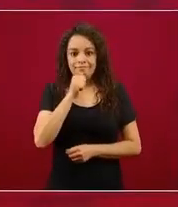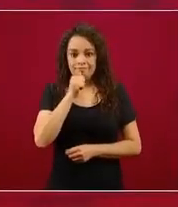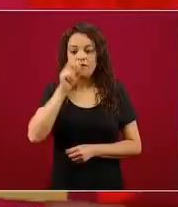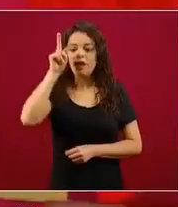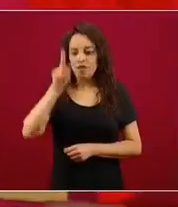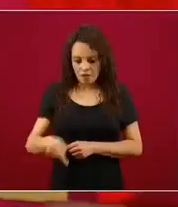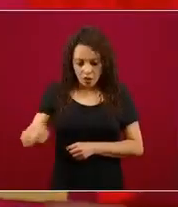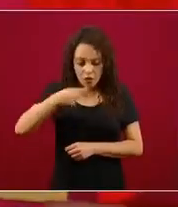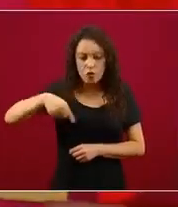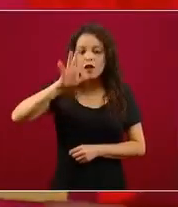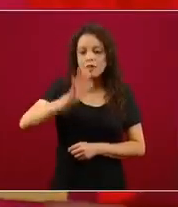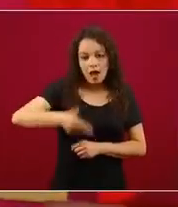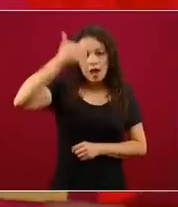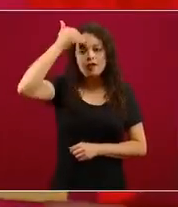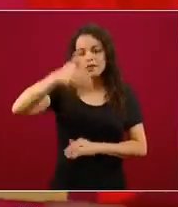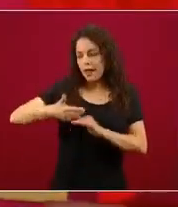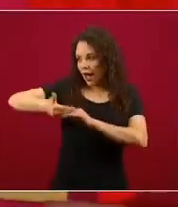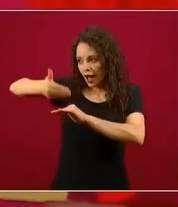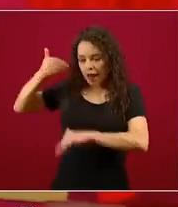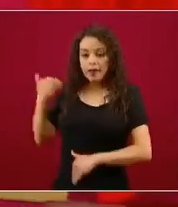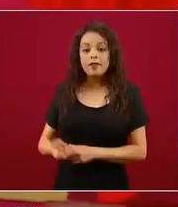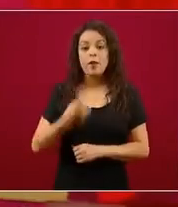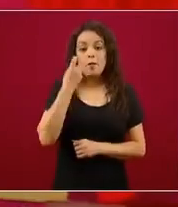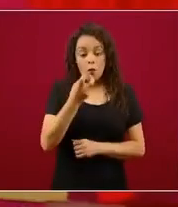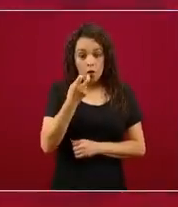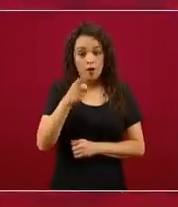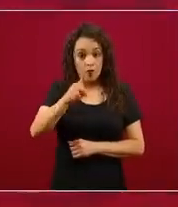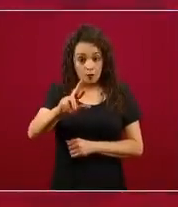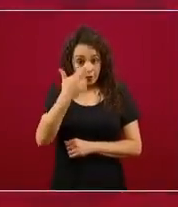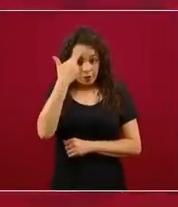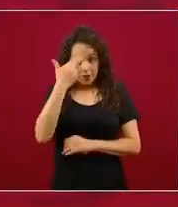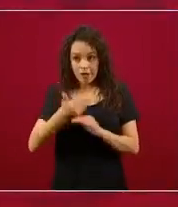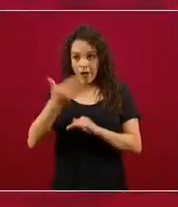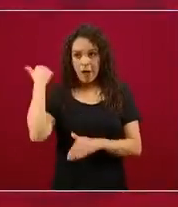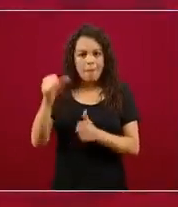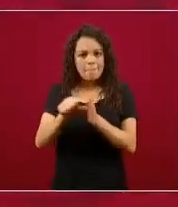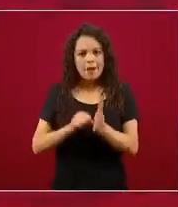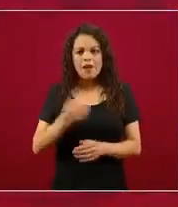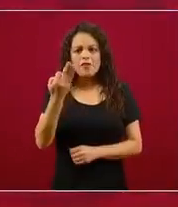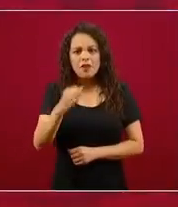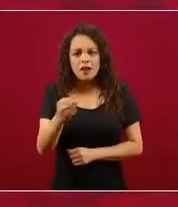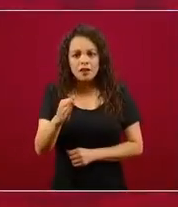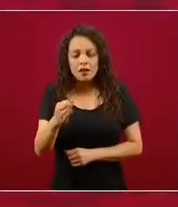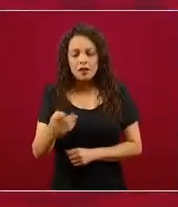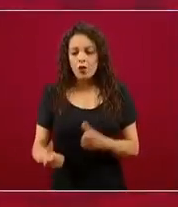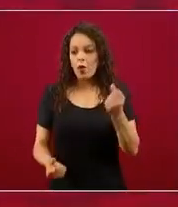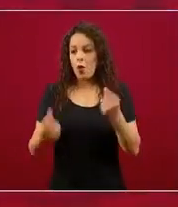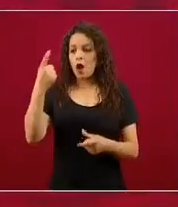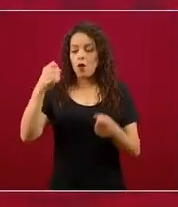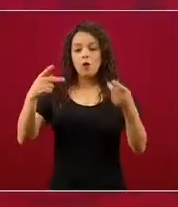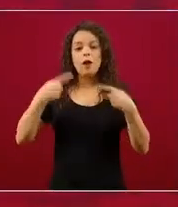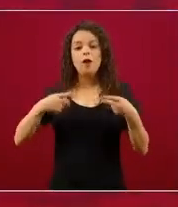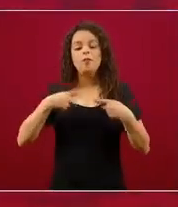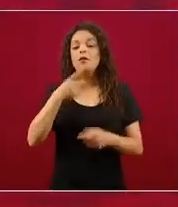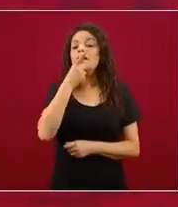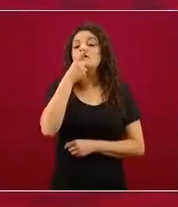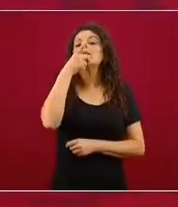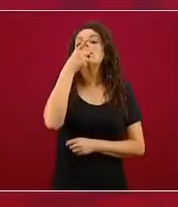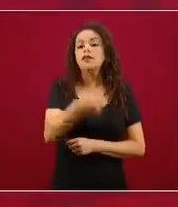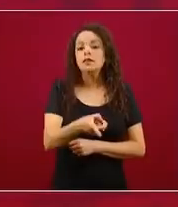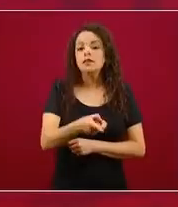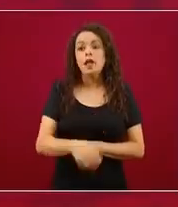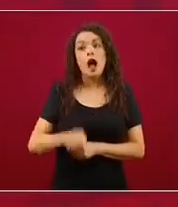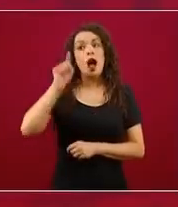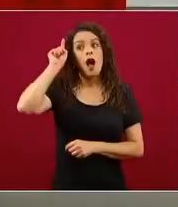Por eso, entre otras cosas, recordarán cuando en febrero algunas voces públicas nos decían en